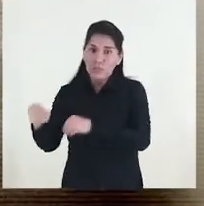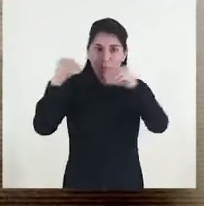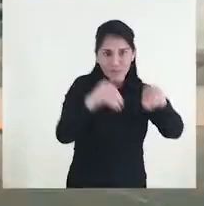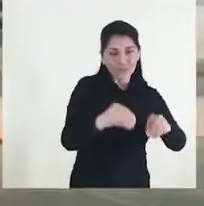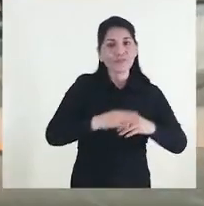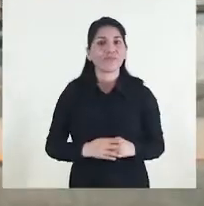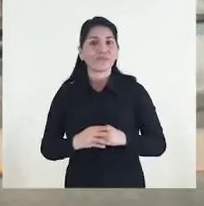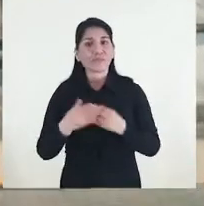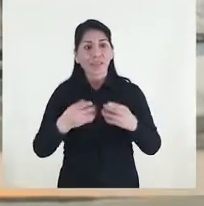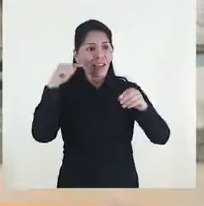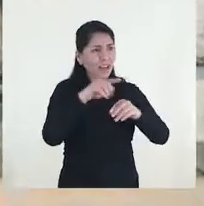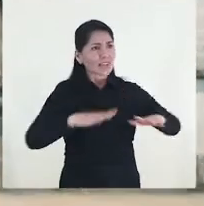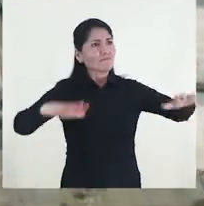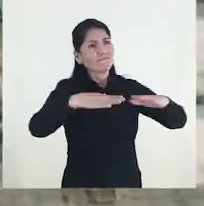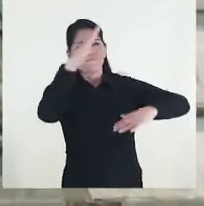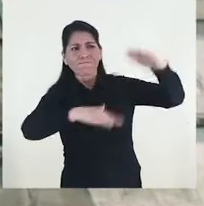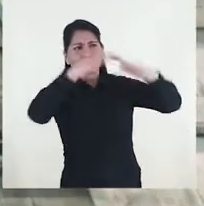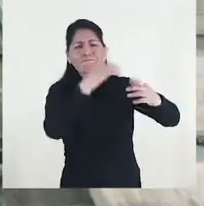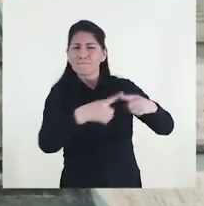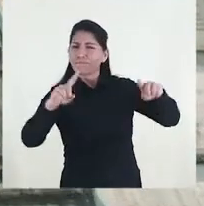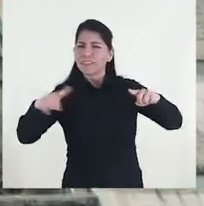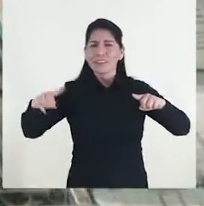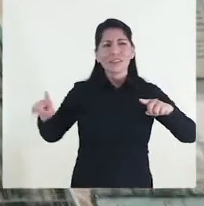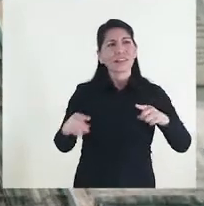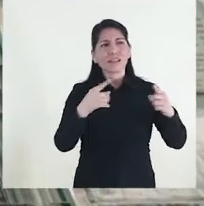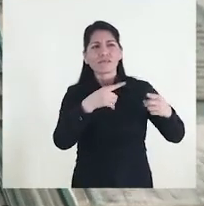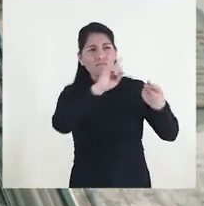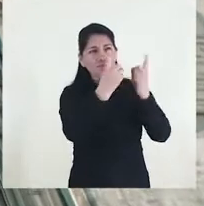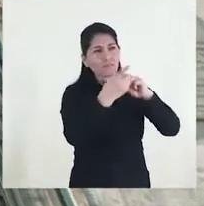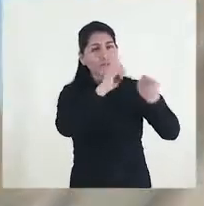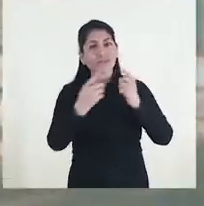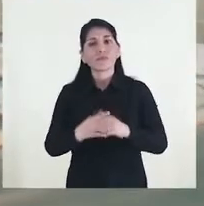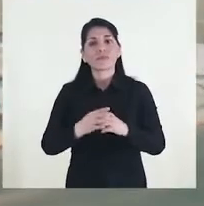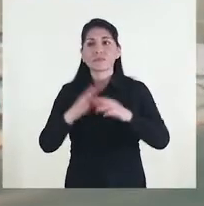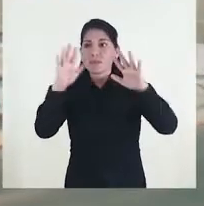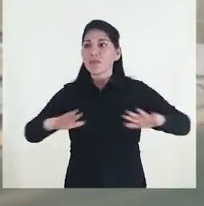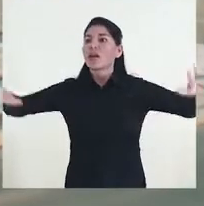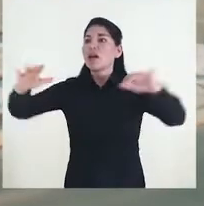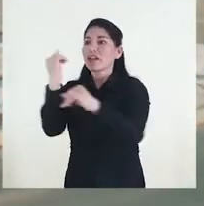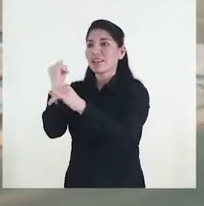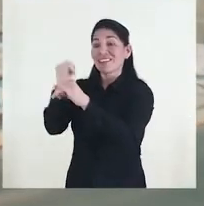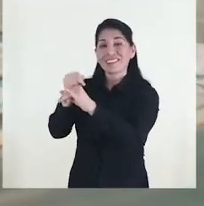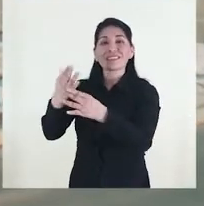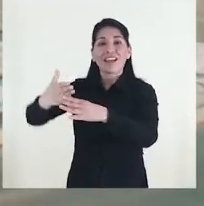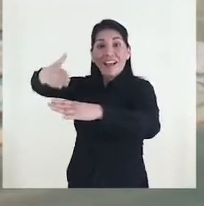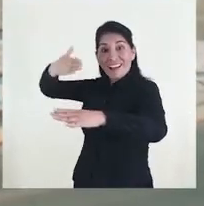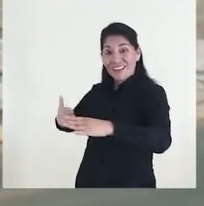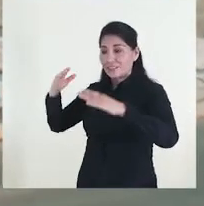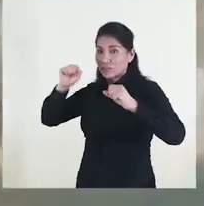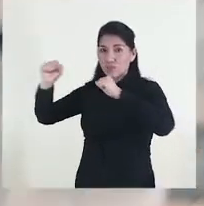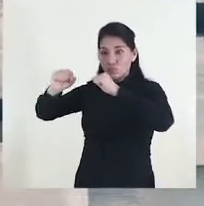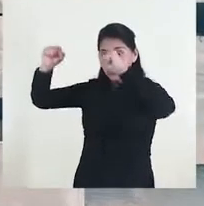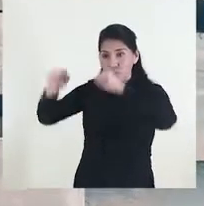le hereda su nombre, y sufrió múltiples reconstrucciones con los diferentes cataclismos de la ciudad. La mayoría de los espacios y la iglesia son